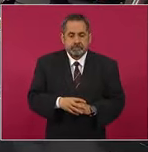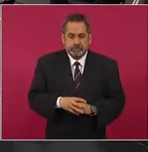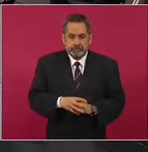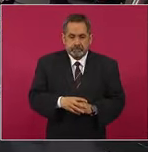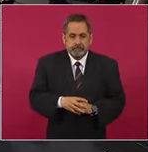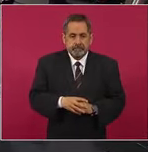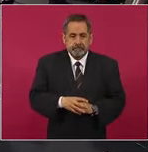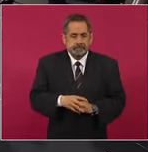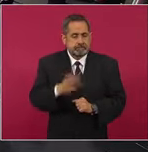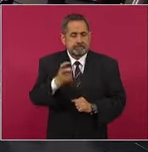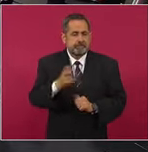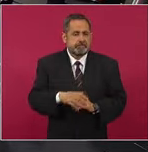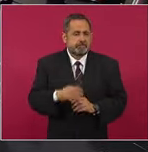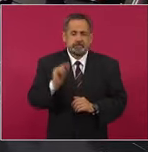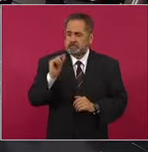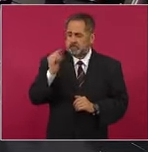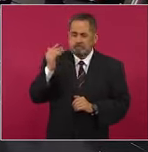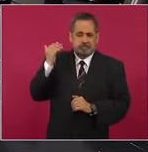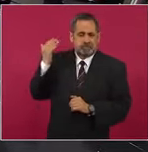Hace poco